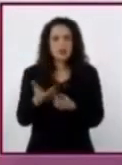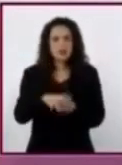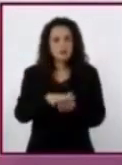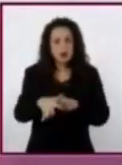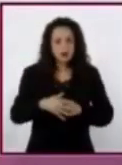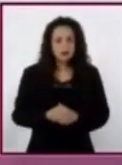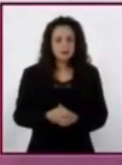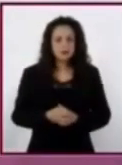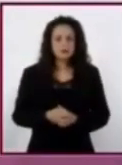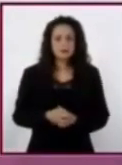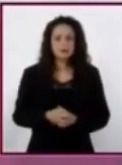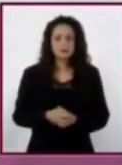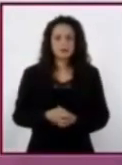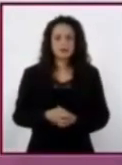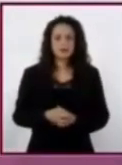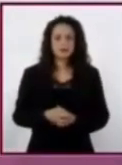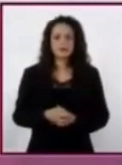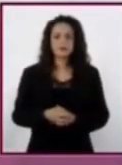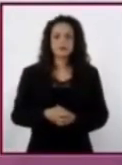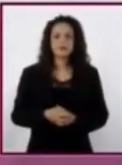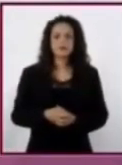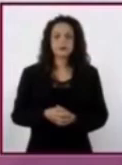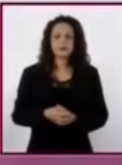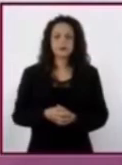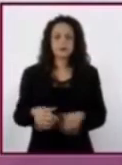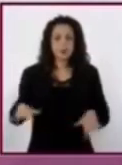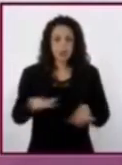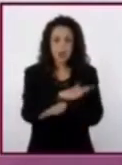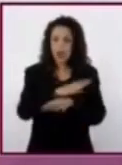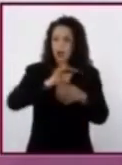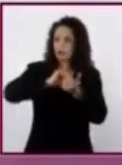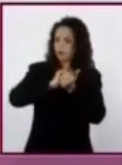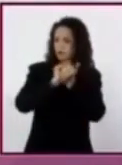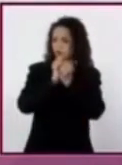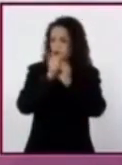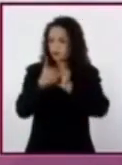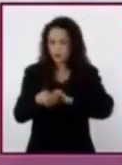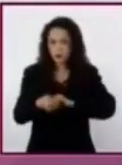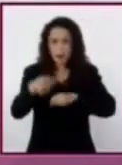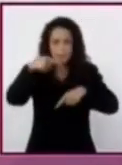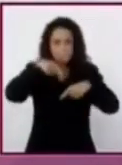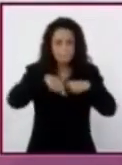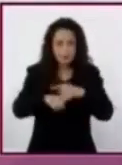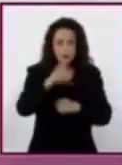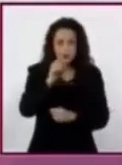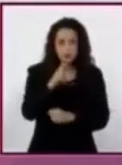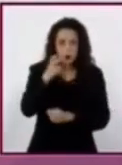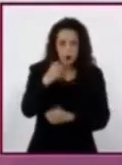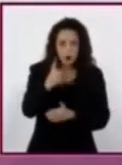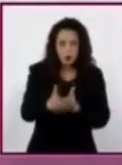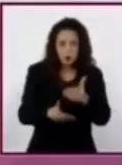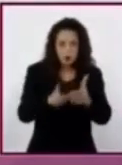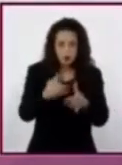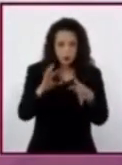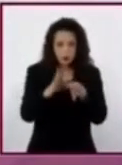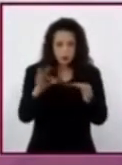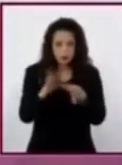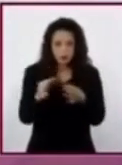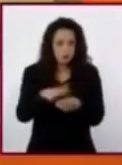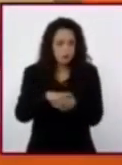¿Qué consecuencias o transformaciones se dieron a partir del proceso explicado?